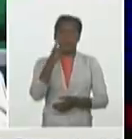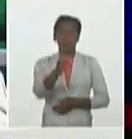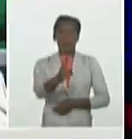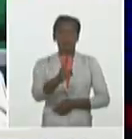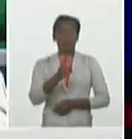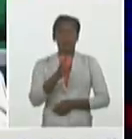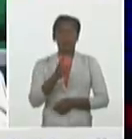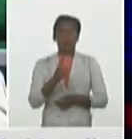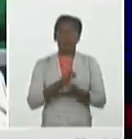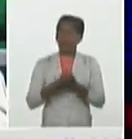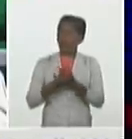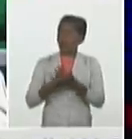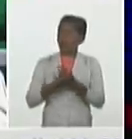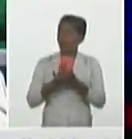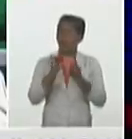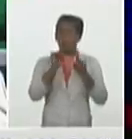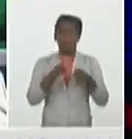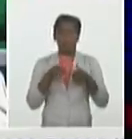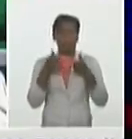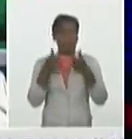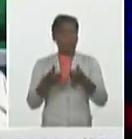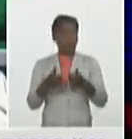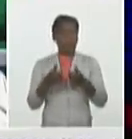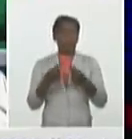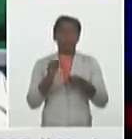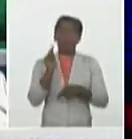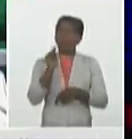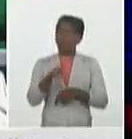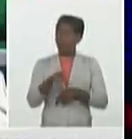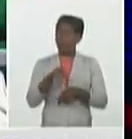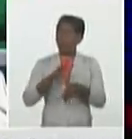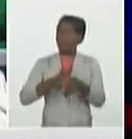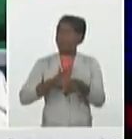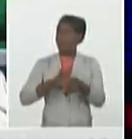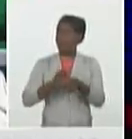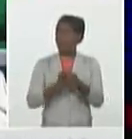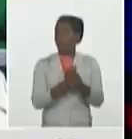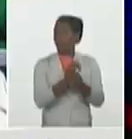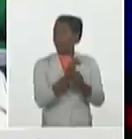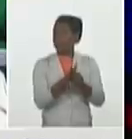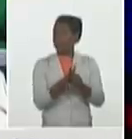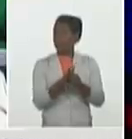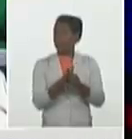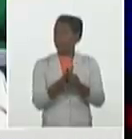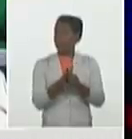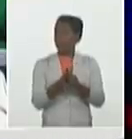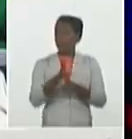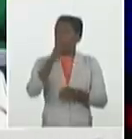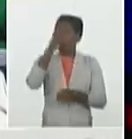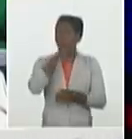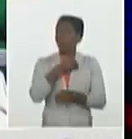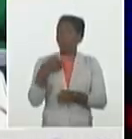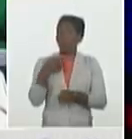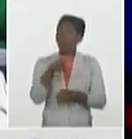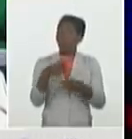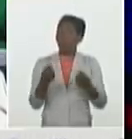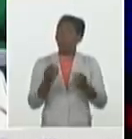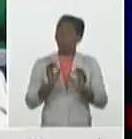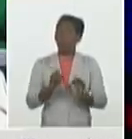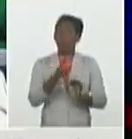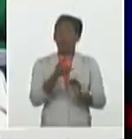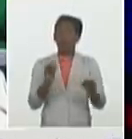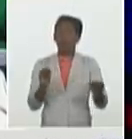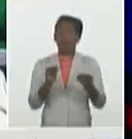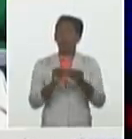asintomático. Se hace el diagnóstico por el protocolo establecido para un contacto de caso confirmado.